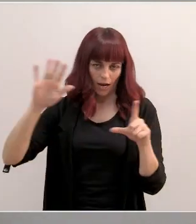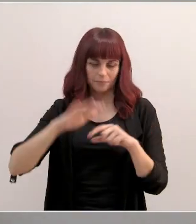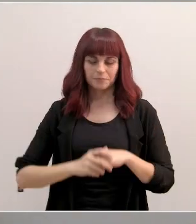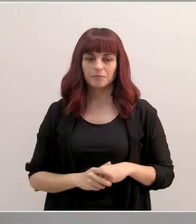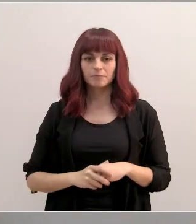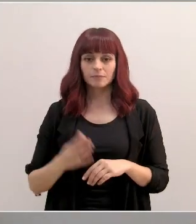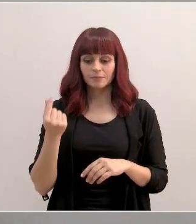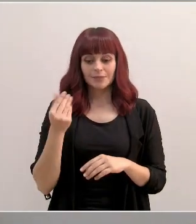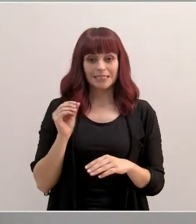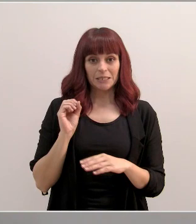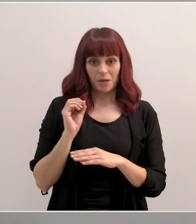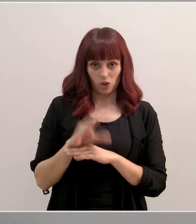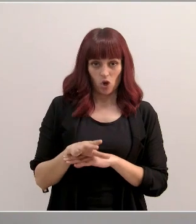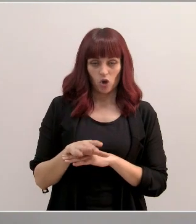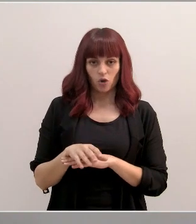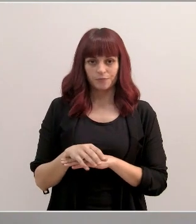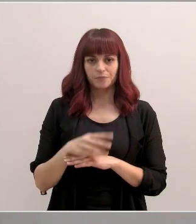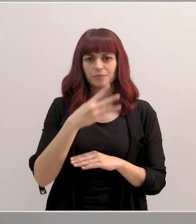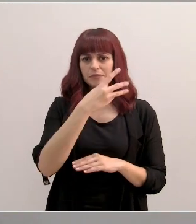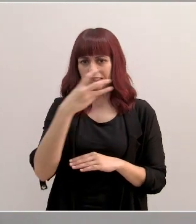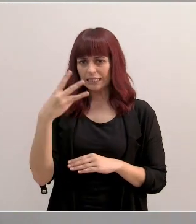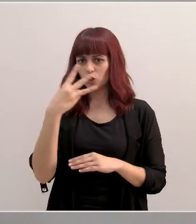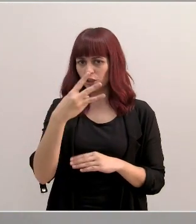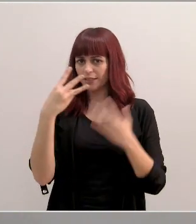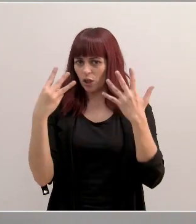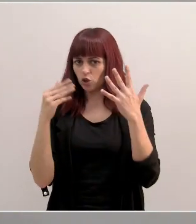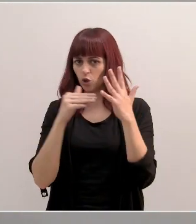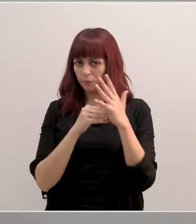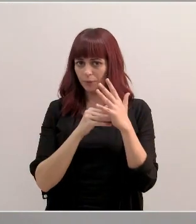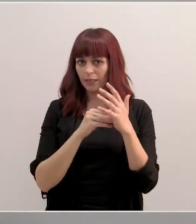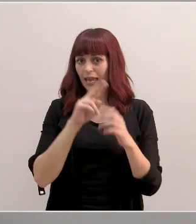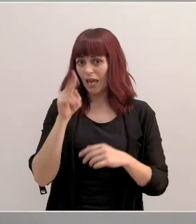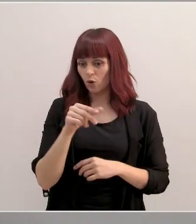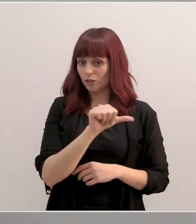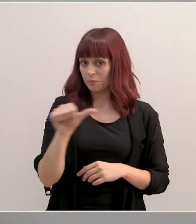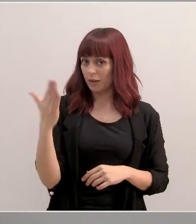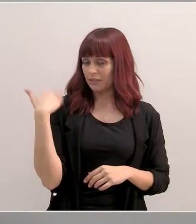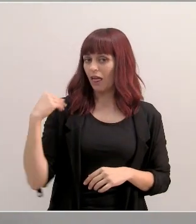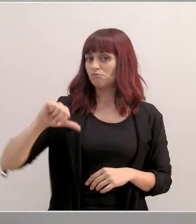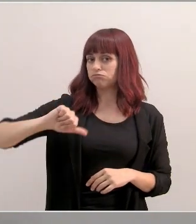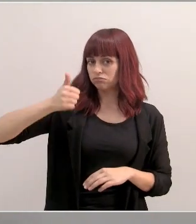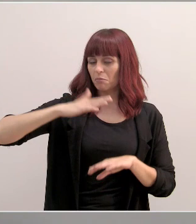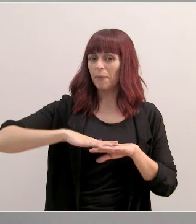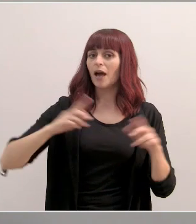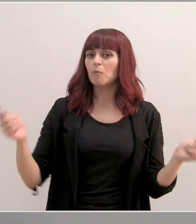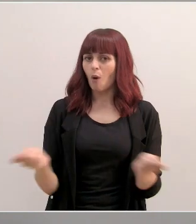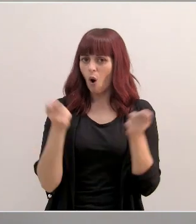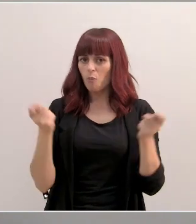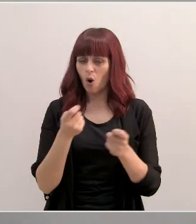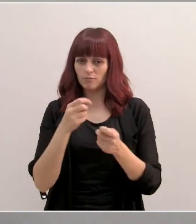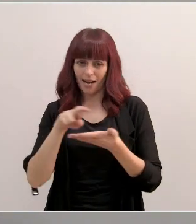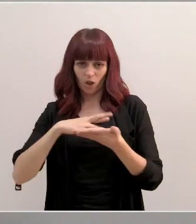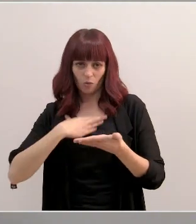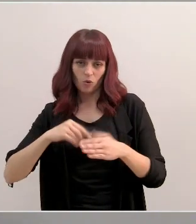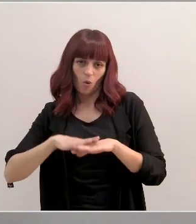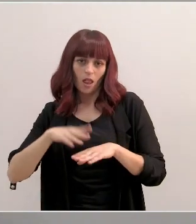Esta inversión se suman los más de 338.000 euros que se aprobaron la semana pasada para promocionar la región de Murcia como destino